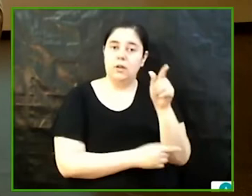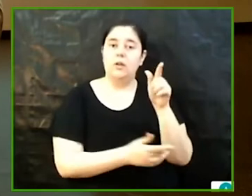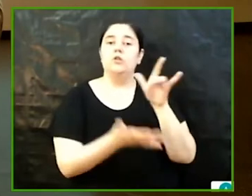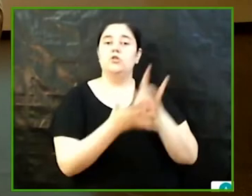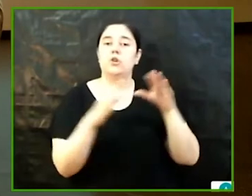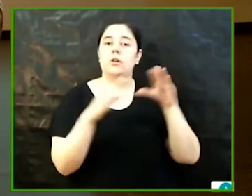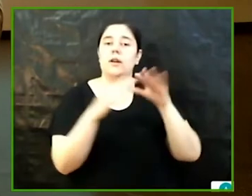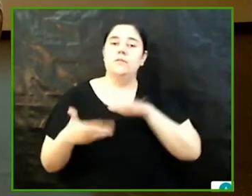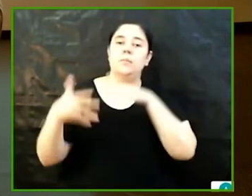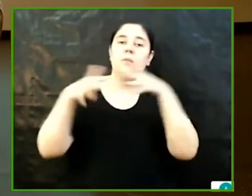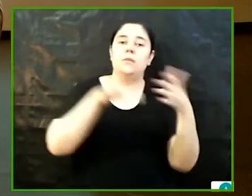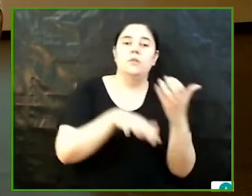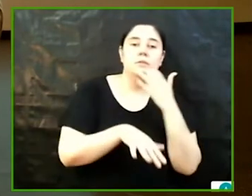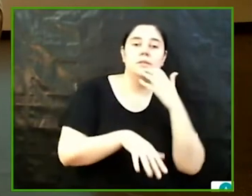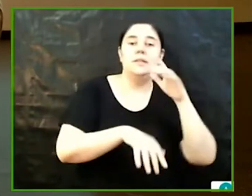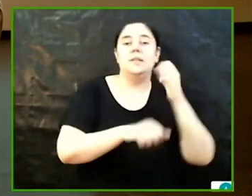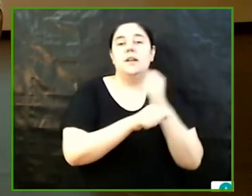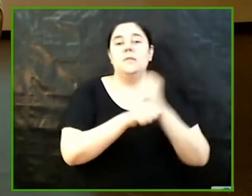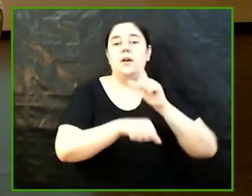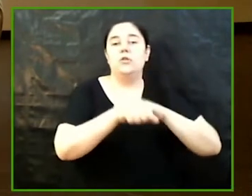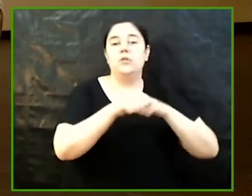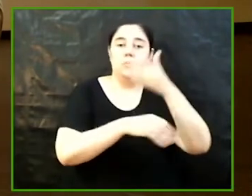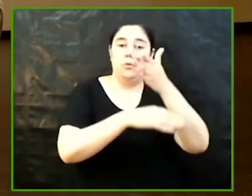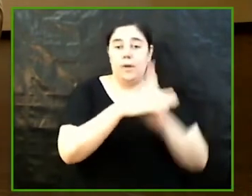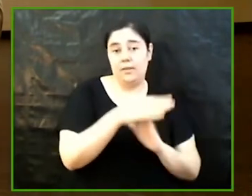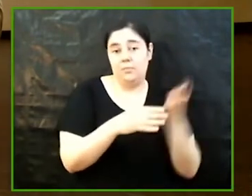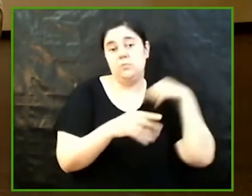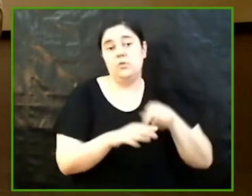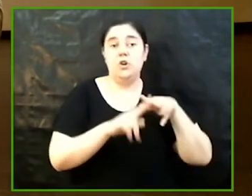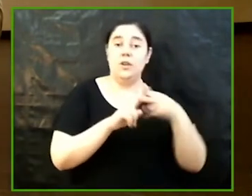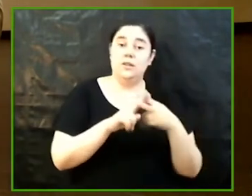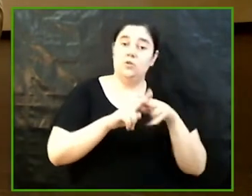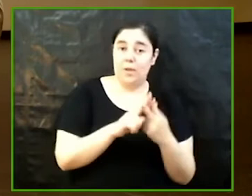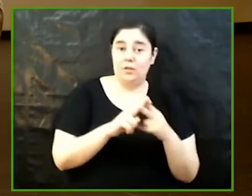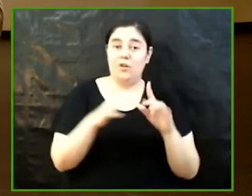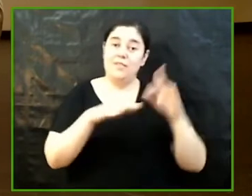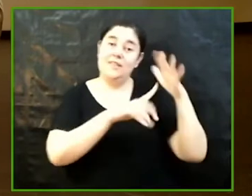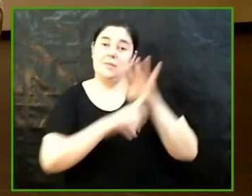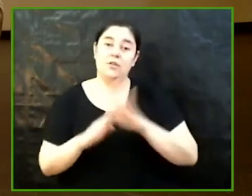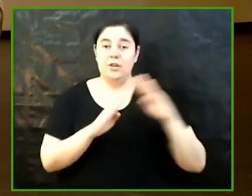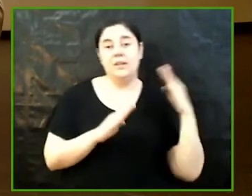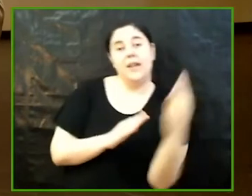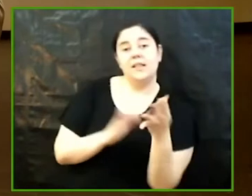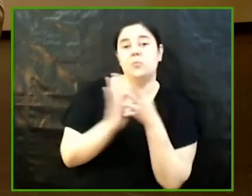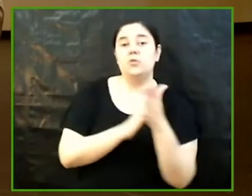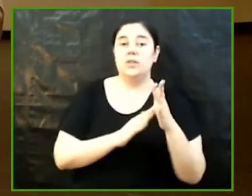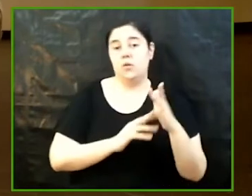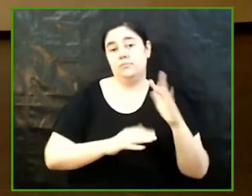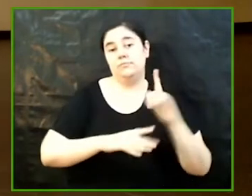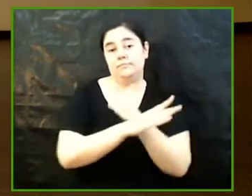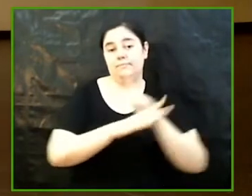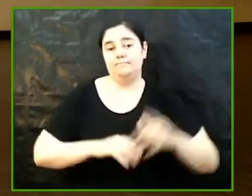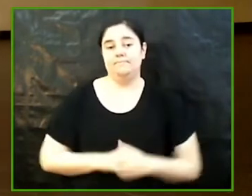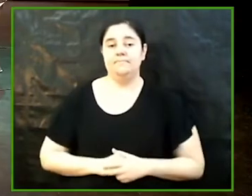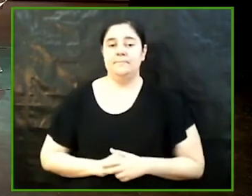trabajo a tiempo parcial instrumento de discriminación indirecta por razón de sexo Tutora Carolina Gala Durán Davana